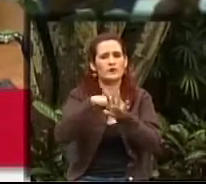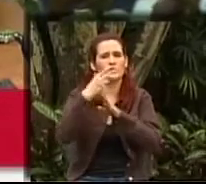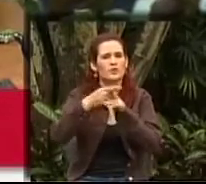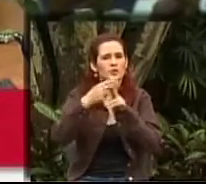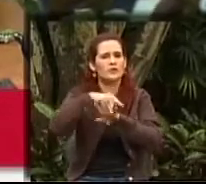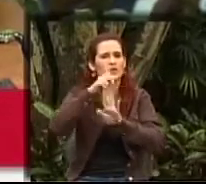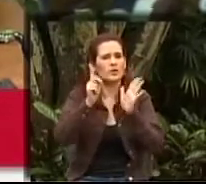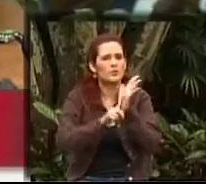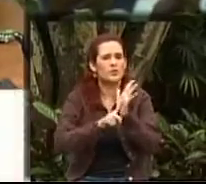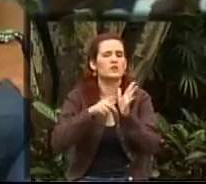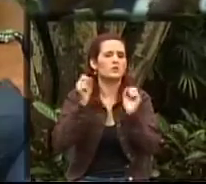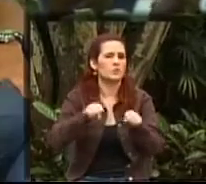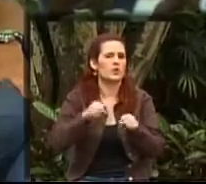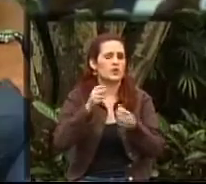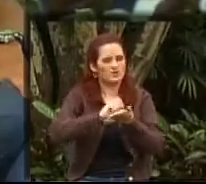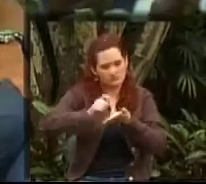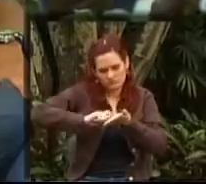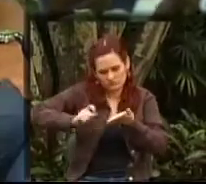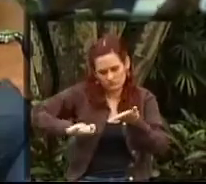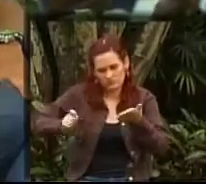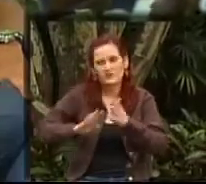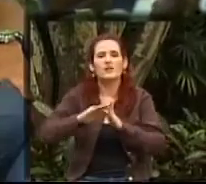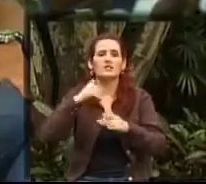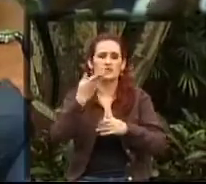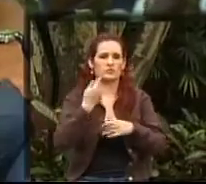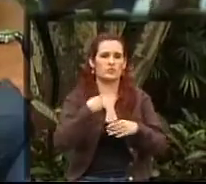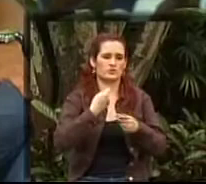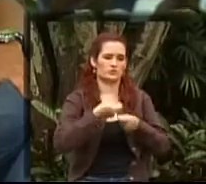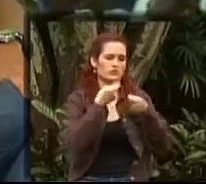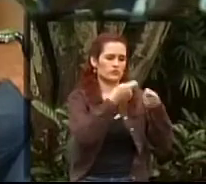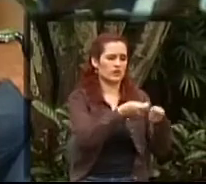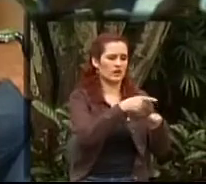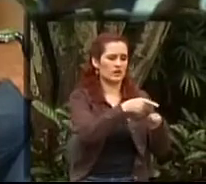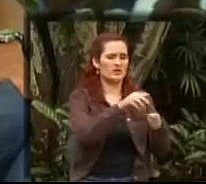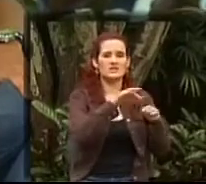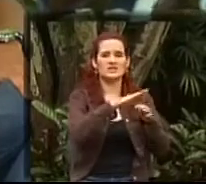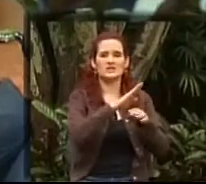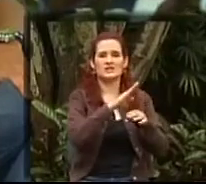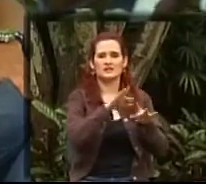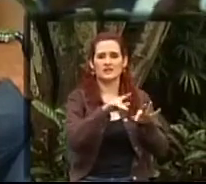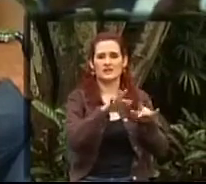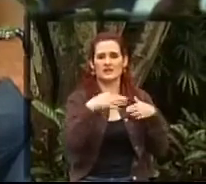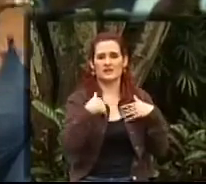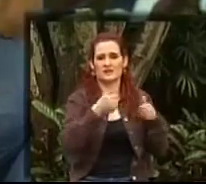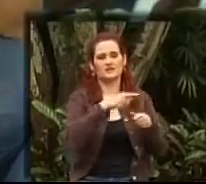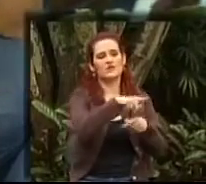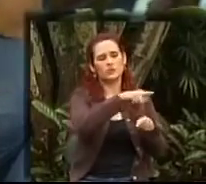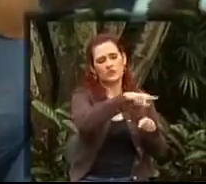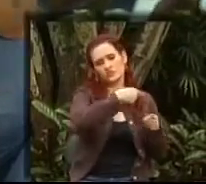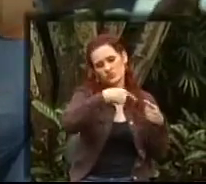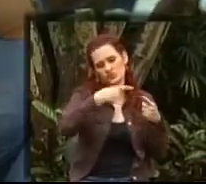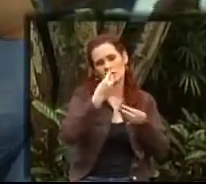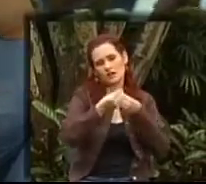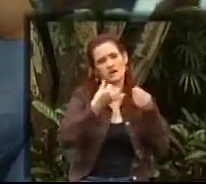aseguramiento de la subsecretaría de salud, pues, podrán de pronto orientarlo a propósito de este caso puntual.